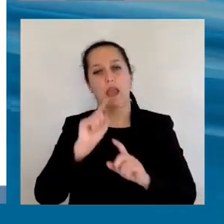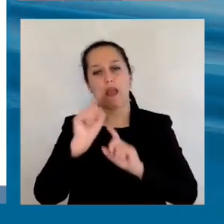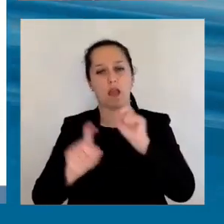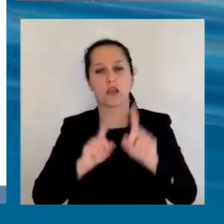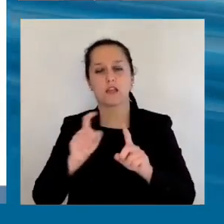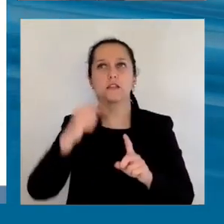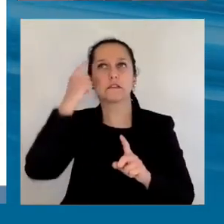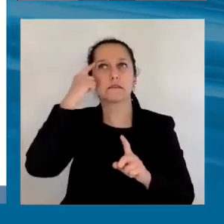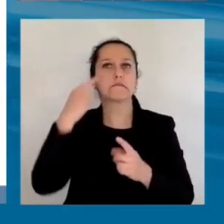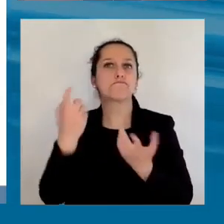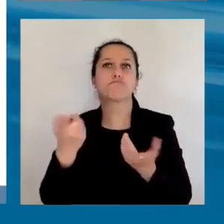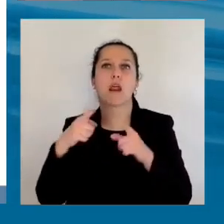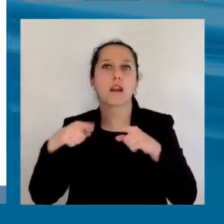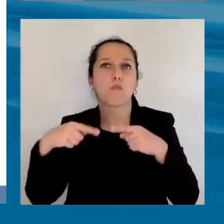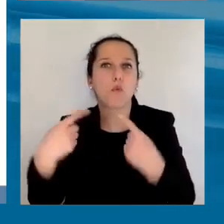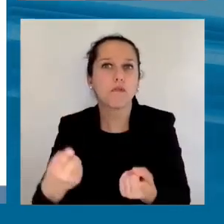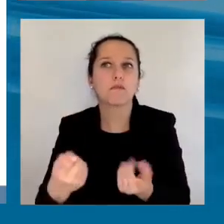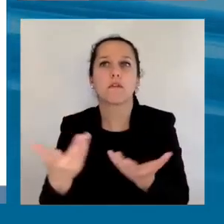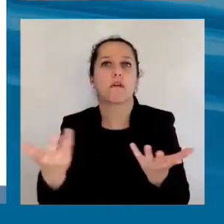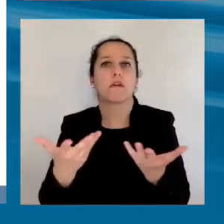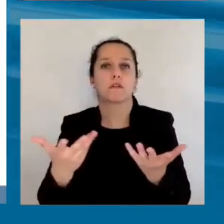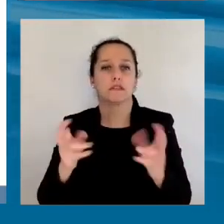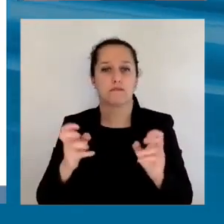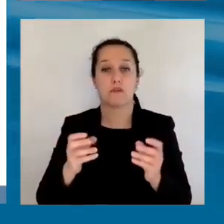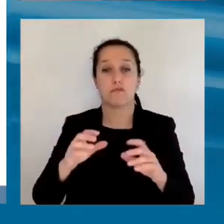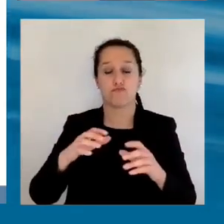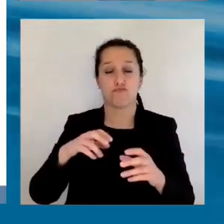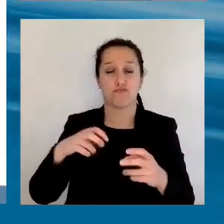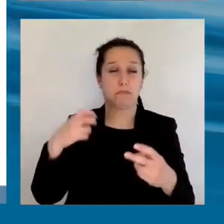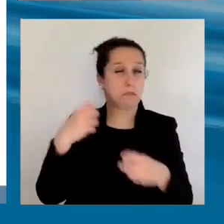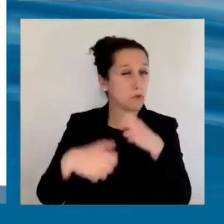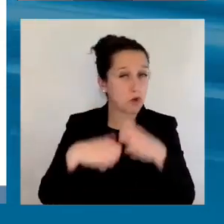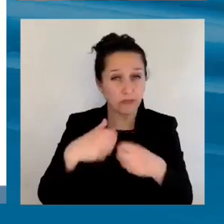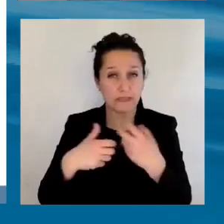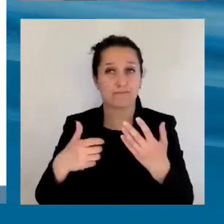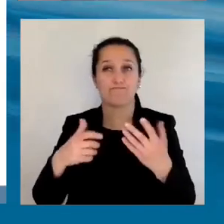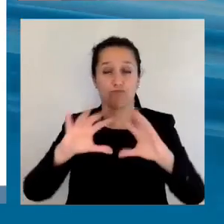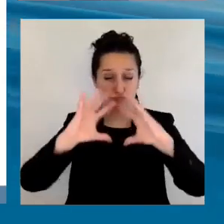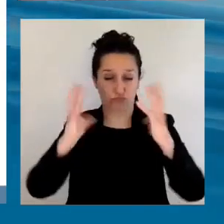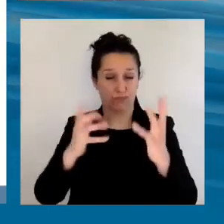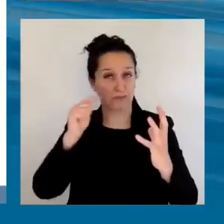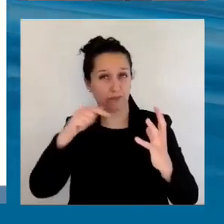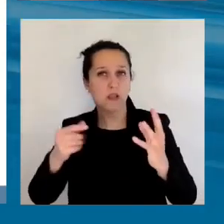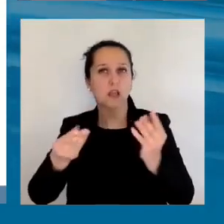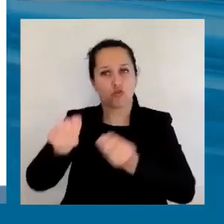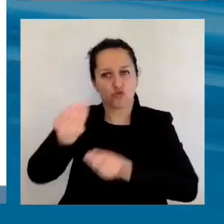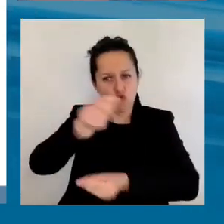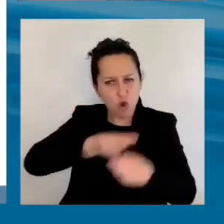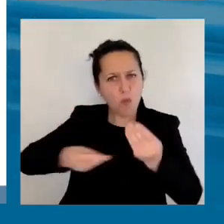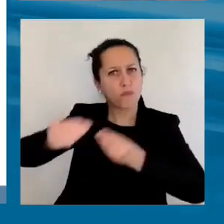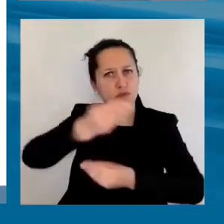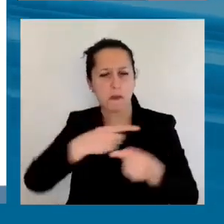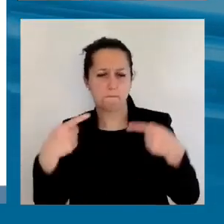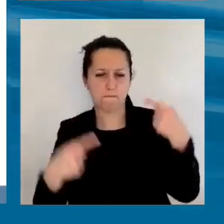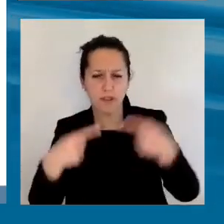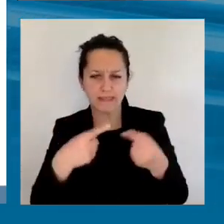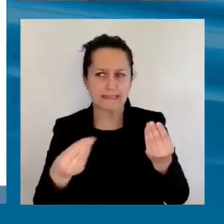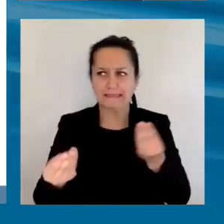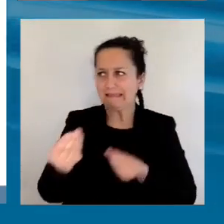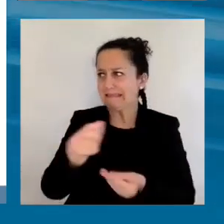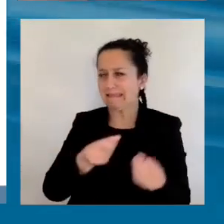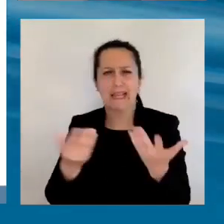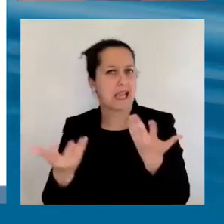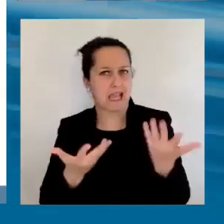cómo navegar los conflictos geopolíticos y comerciales desde una perspectiva regional. Aquí hay un debate de decir, bueno,